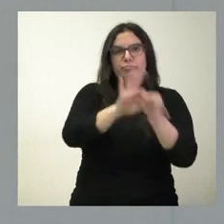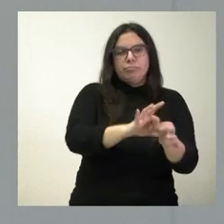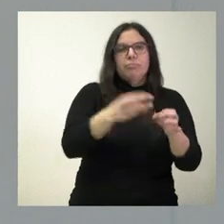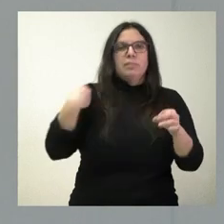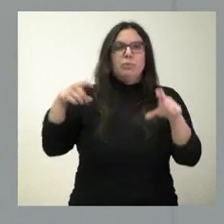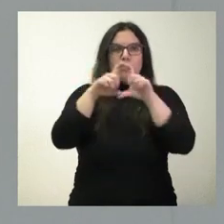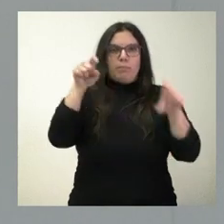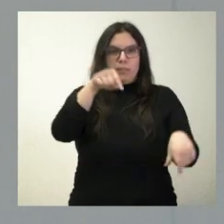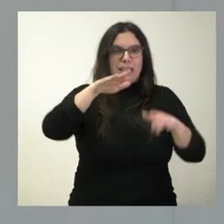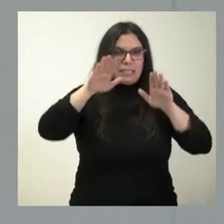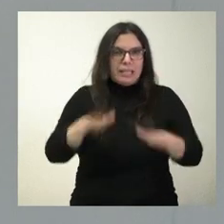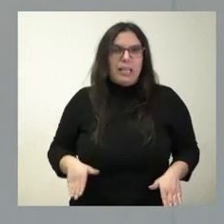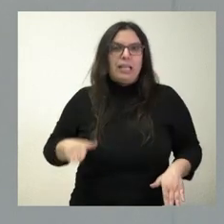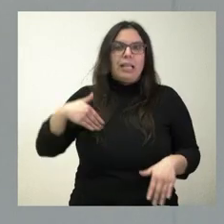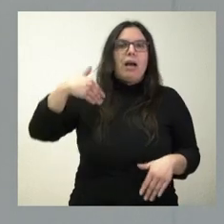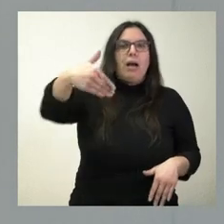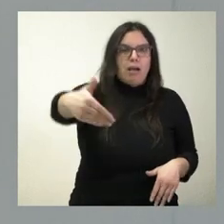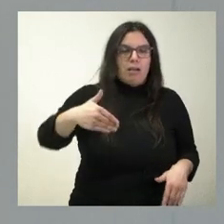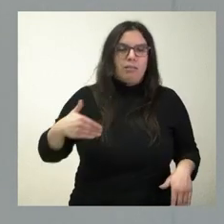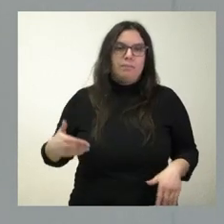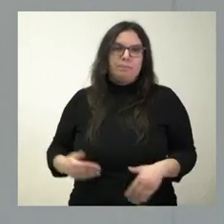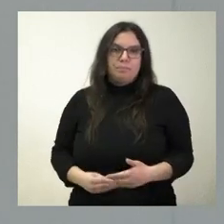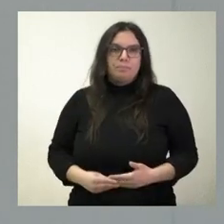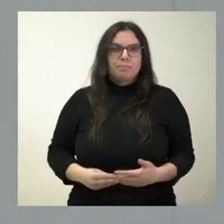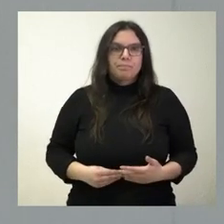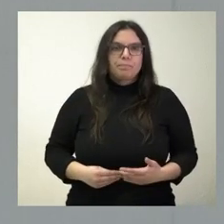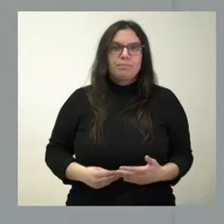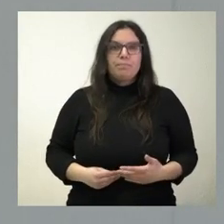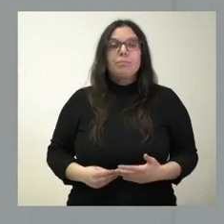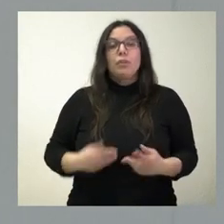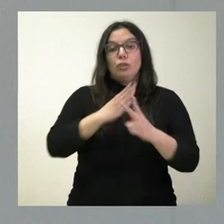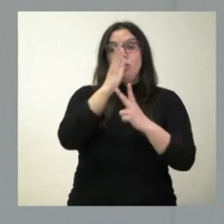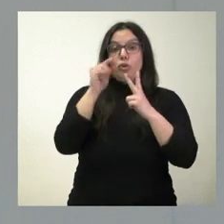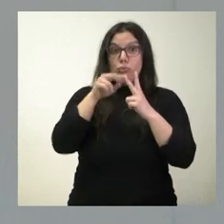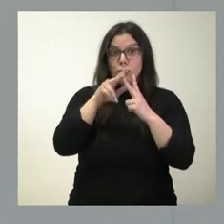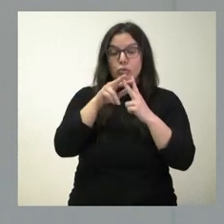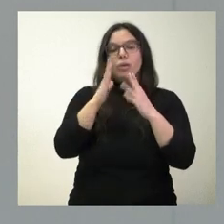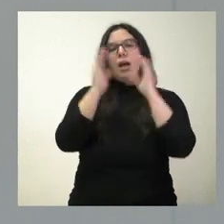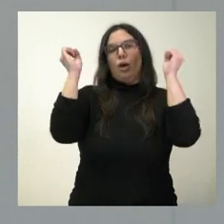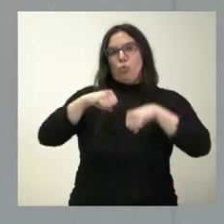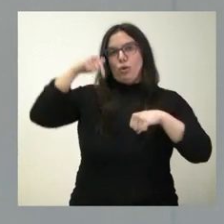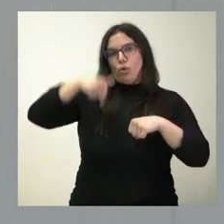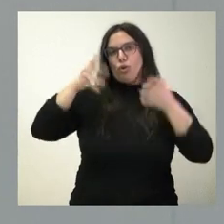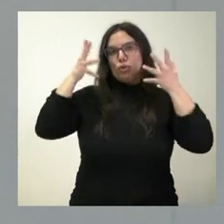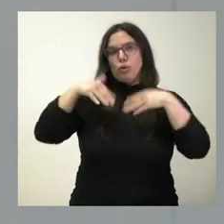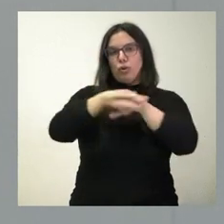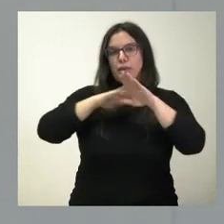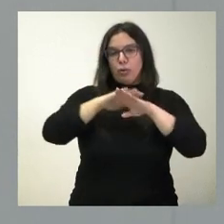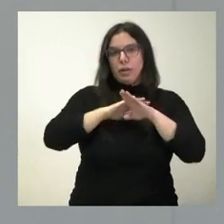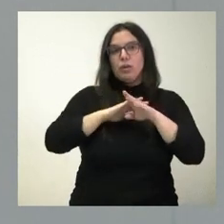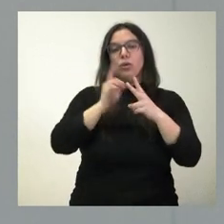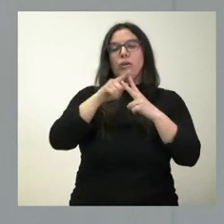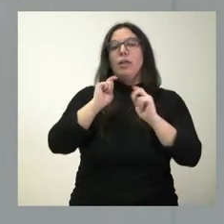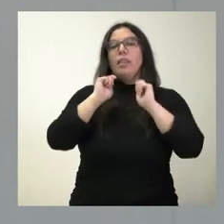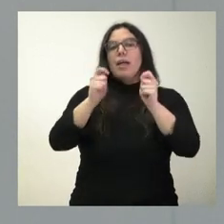y lo puedan continuar en el tiempo más breve de plazo posible. Ambos aspectos lo hemos acordado hoy, esa declaración de